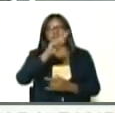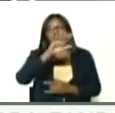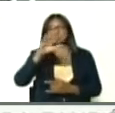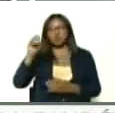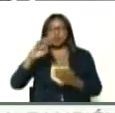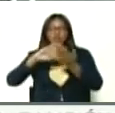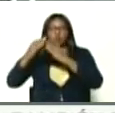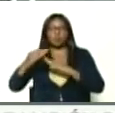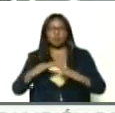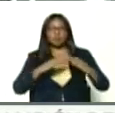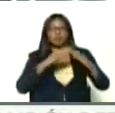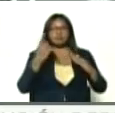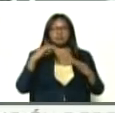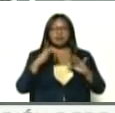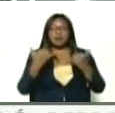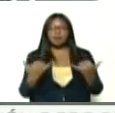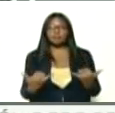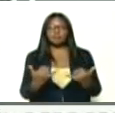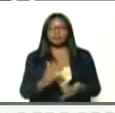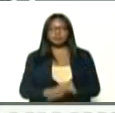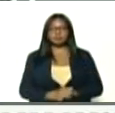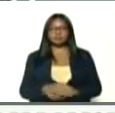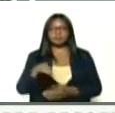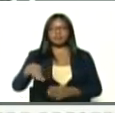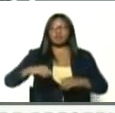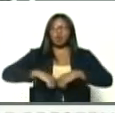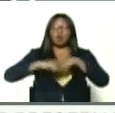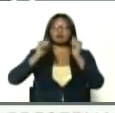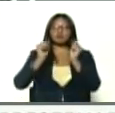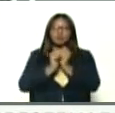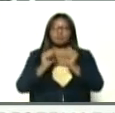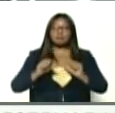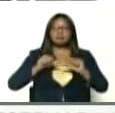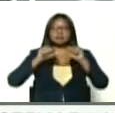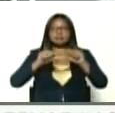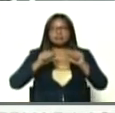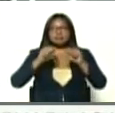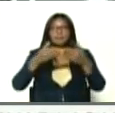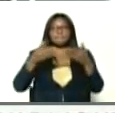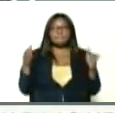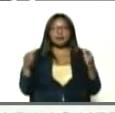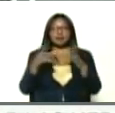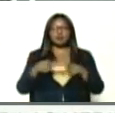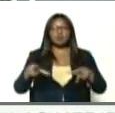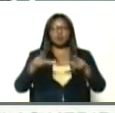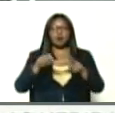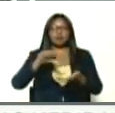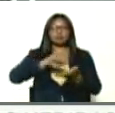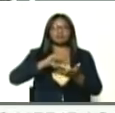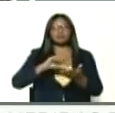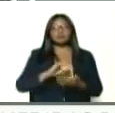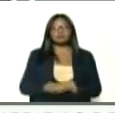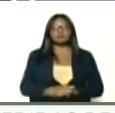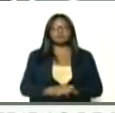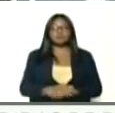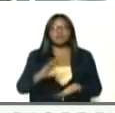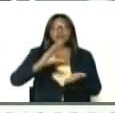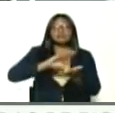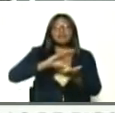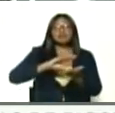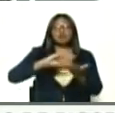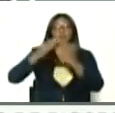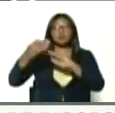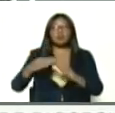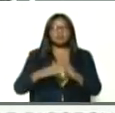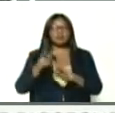comunas, que tiene actualmente, el estado de Anzuate, se puedan abrir, estos espacios, los centros comunales, de la mujer,